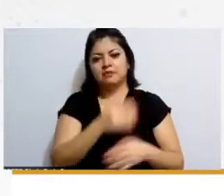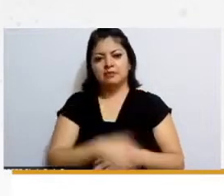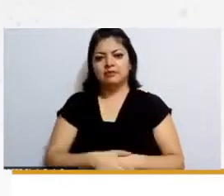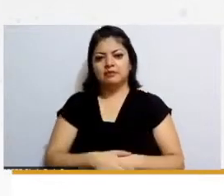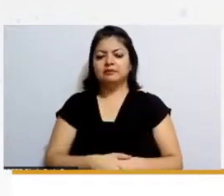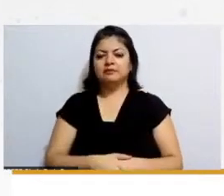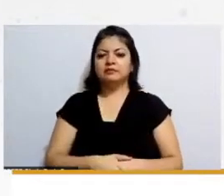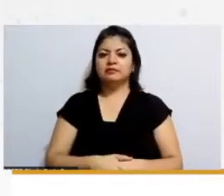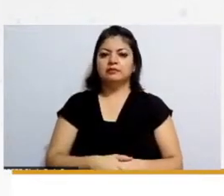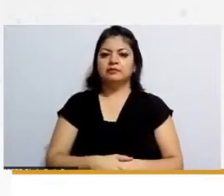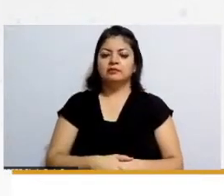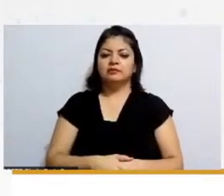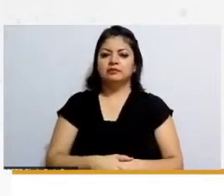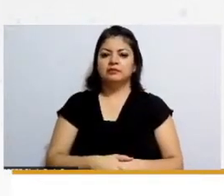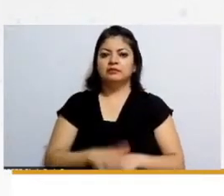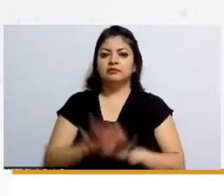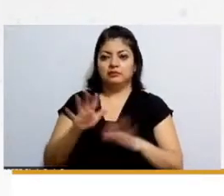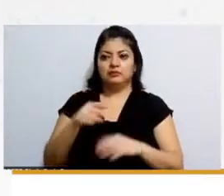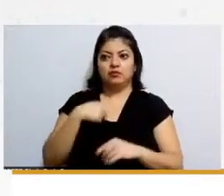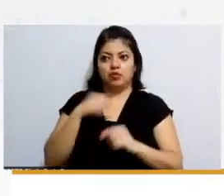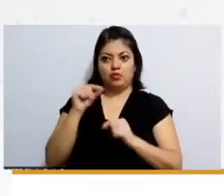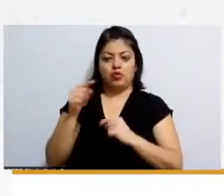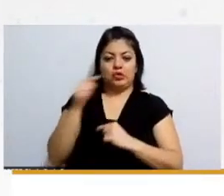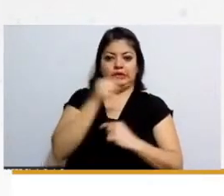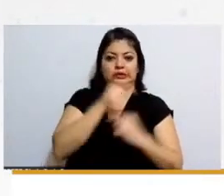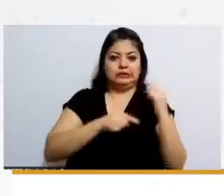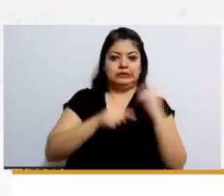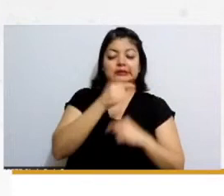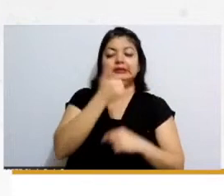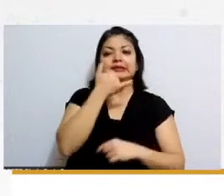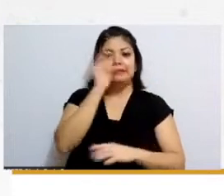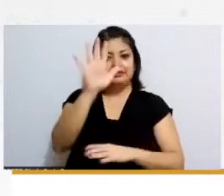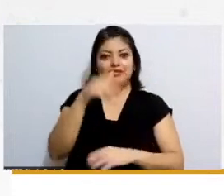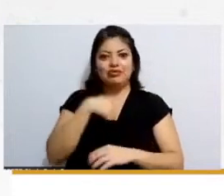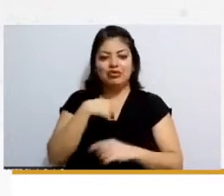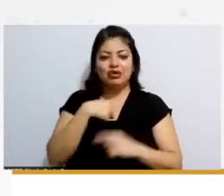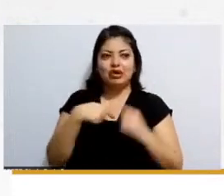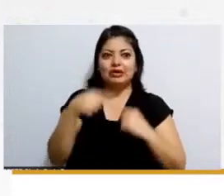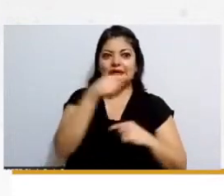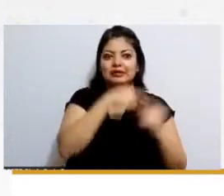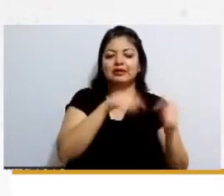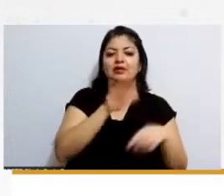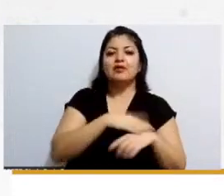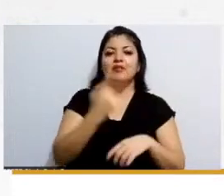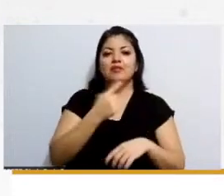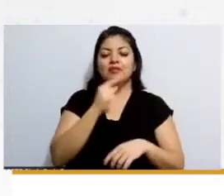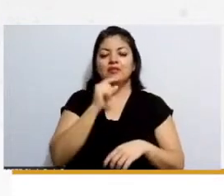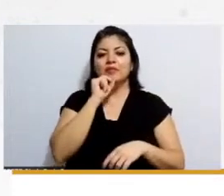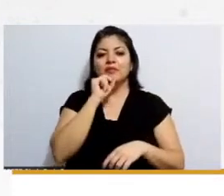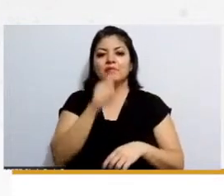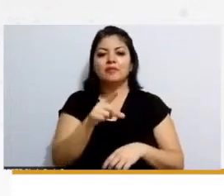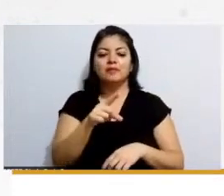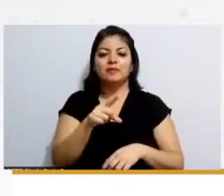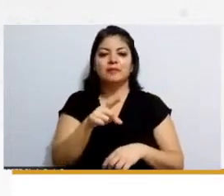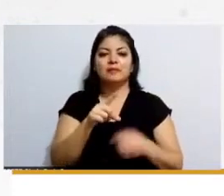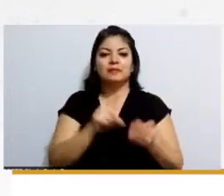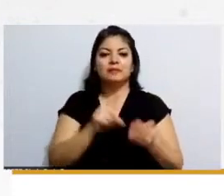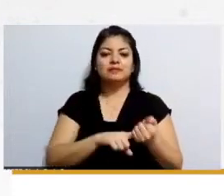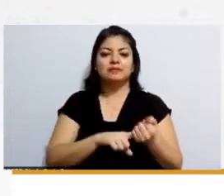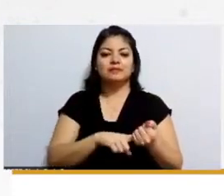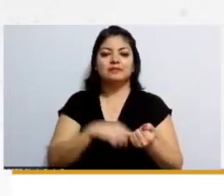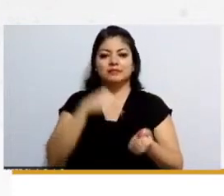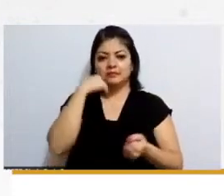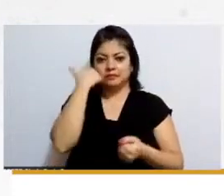Yo me regreso y disculpen que me regrese tanto pero a la hora de que me dijeron el que viniera a participar